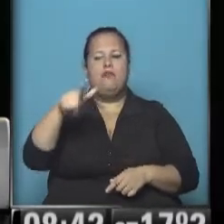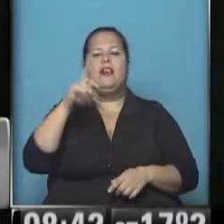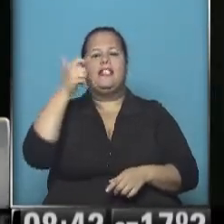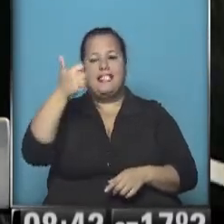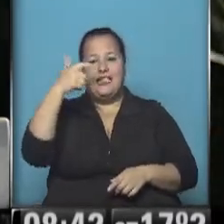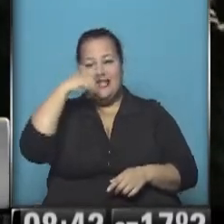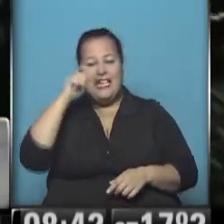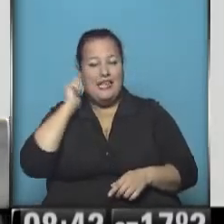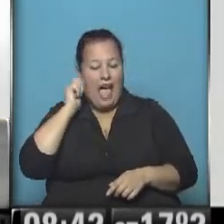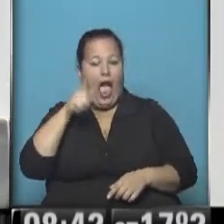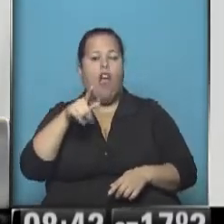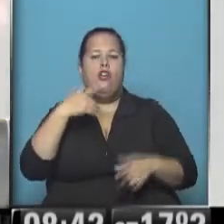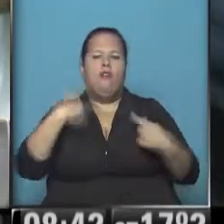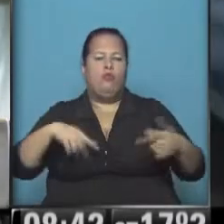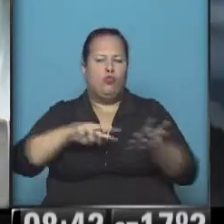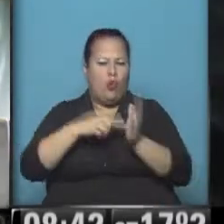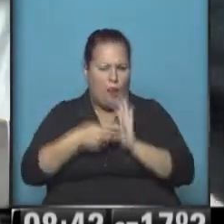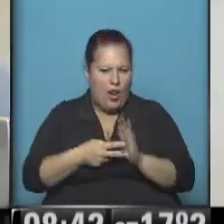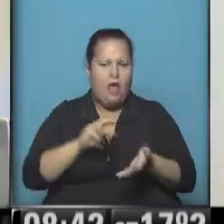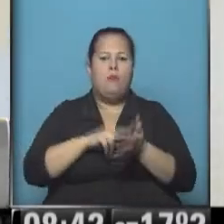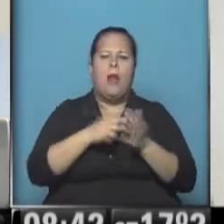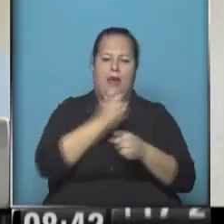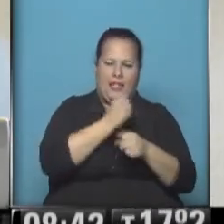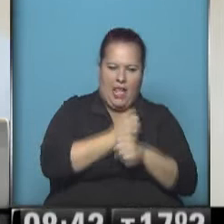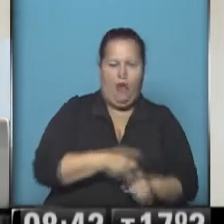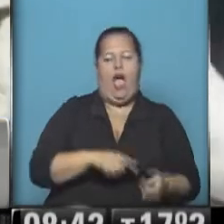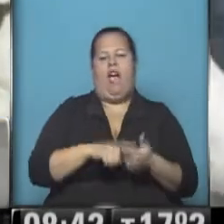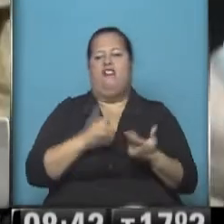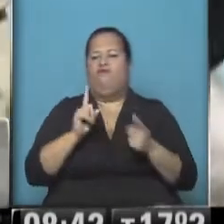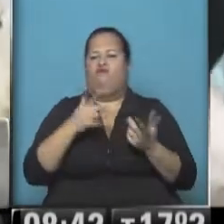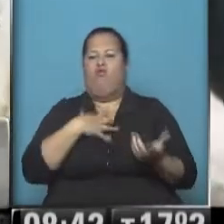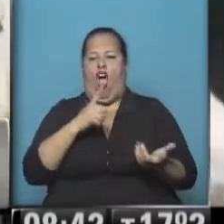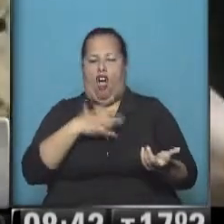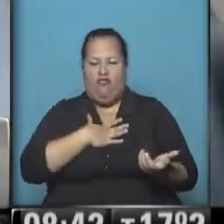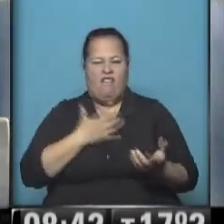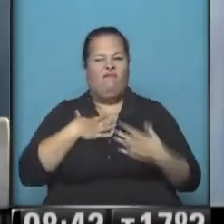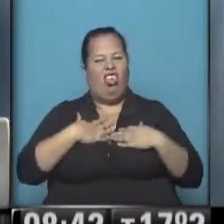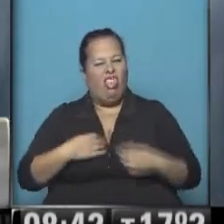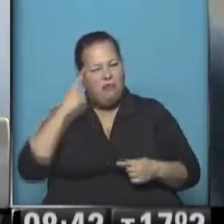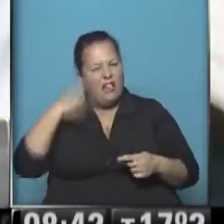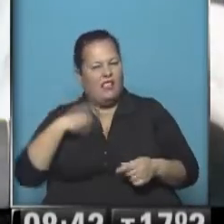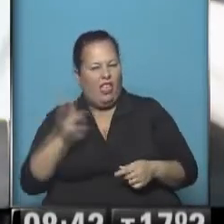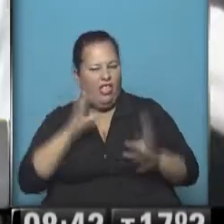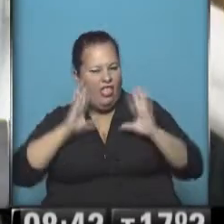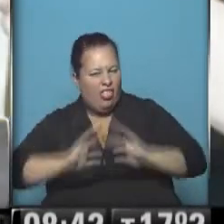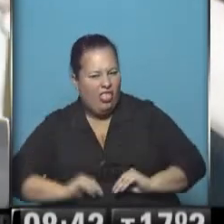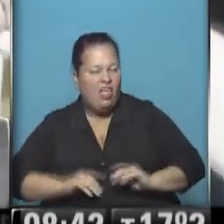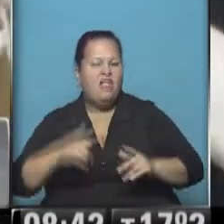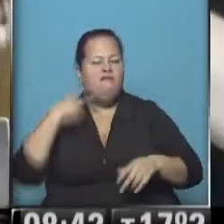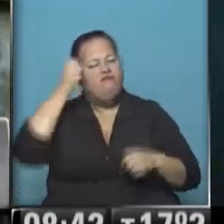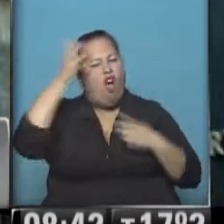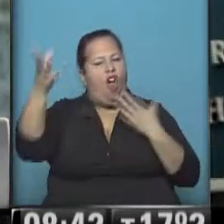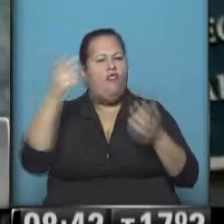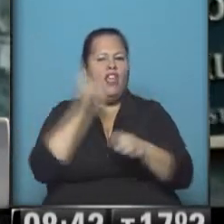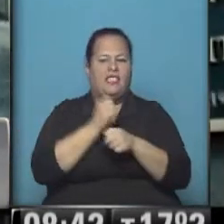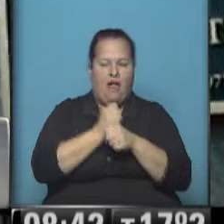años se enfrenta a todo tipo de crisis. Crisis profesional, no está confiando en él como actor, cree haber perdido el talento y se empieza a olvidar de